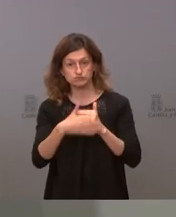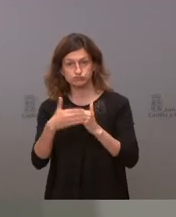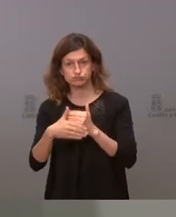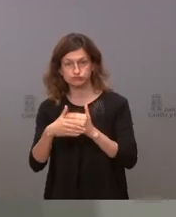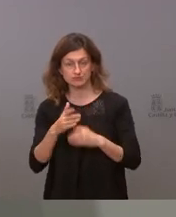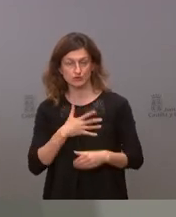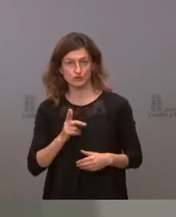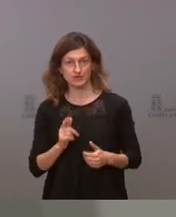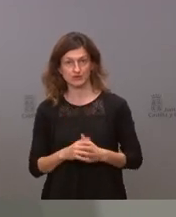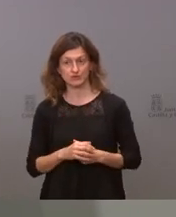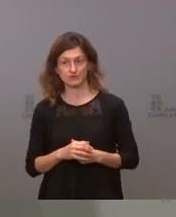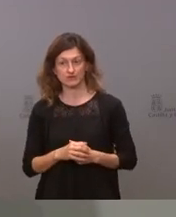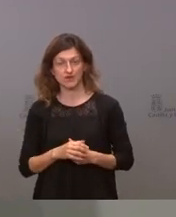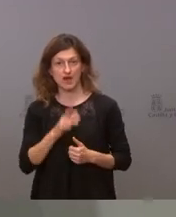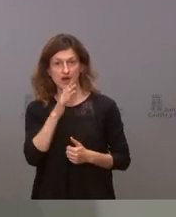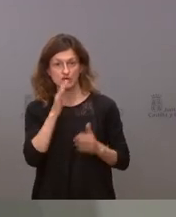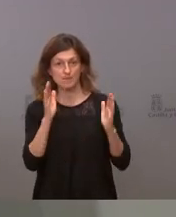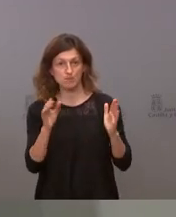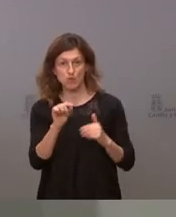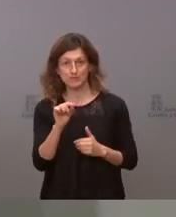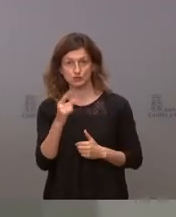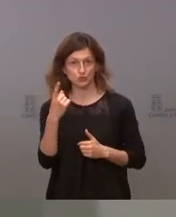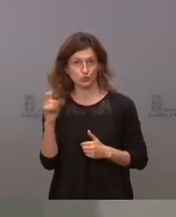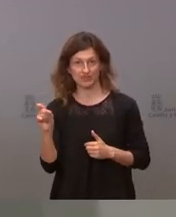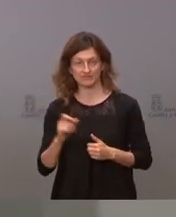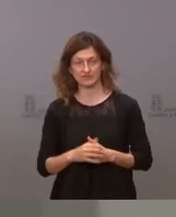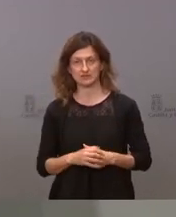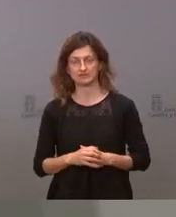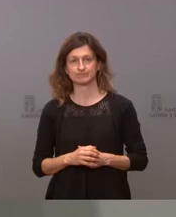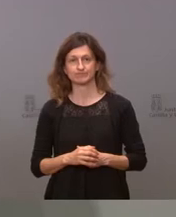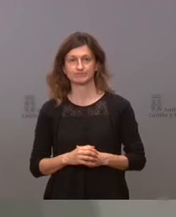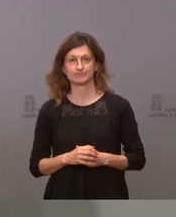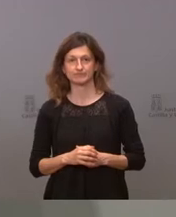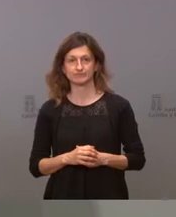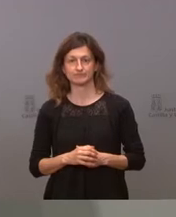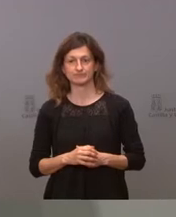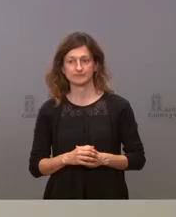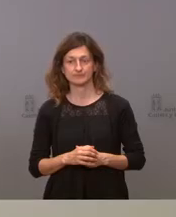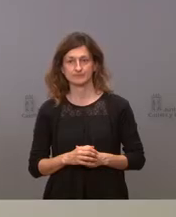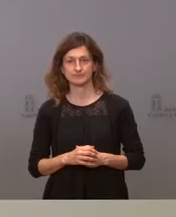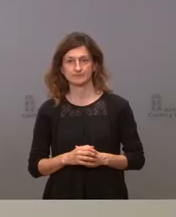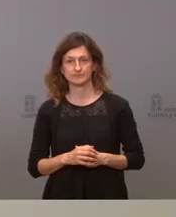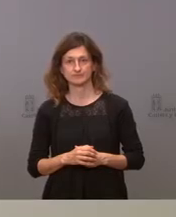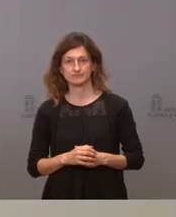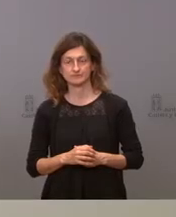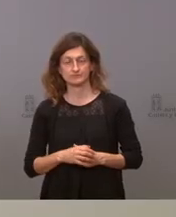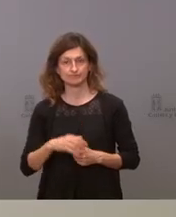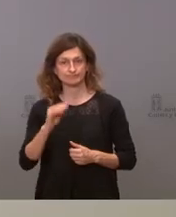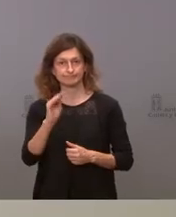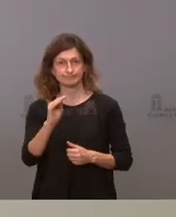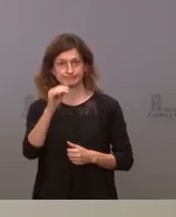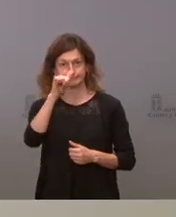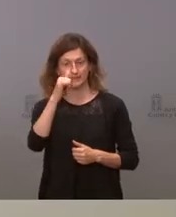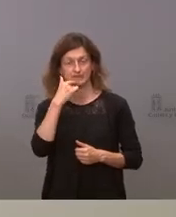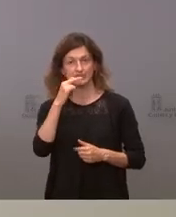queremos que no hay que tomarlas y en este momento nosotros queremos que no hay que tomarlas que van a hacer en el caso